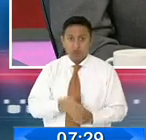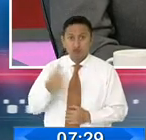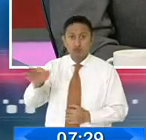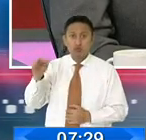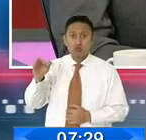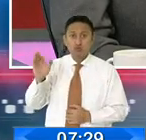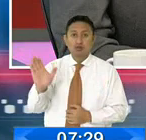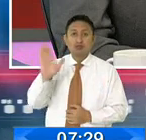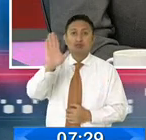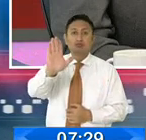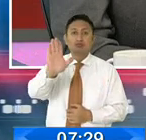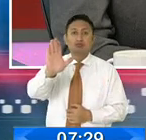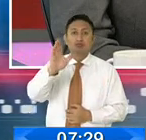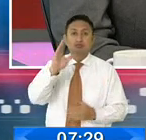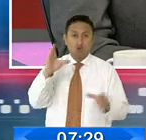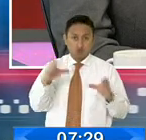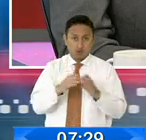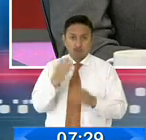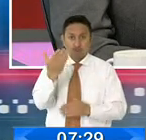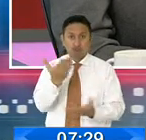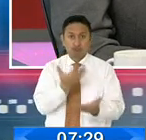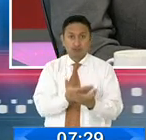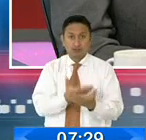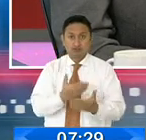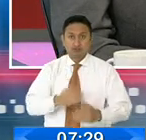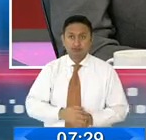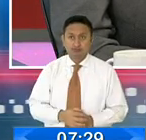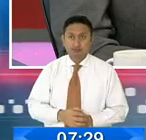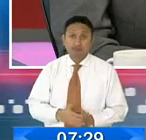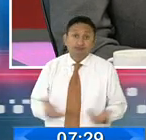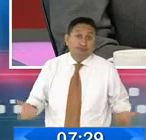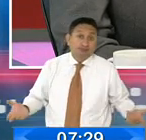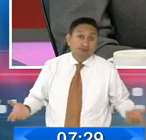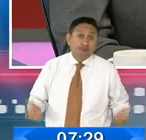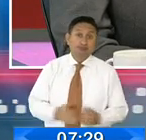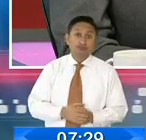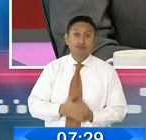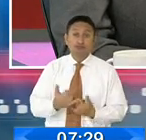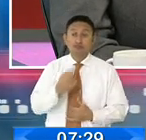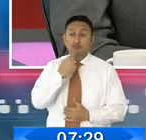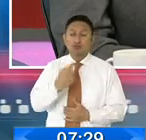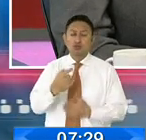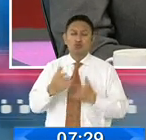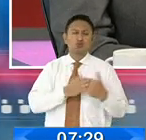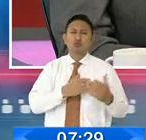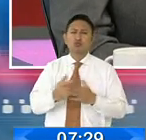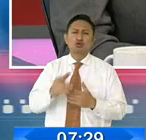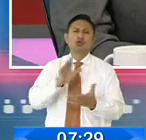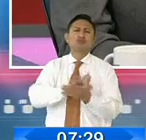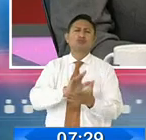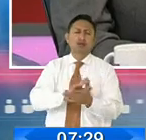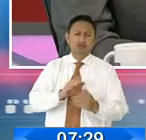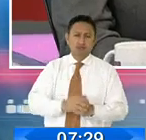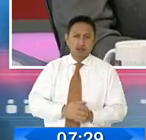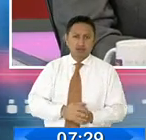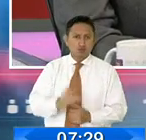presentó en la comisión, así que el hecho de que digan que no importa, que así no más, cuando